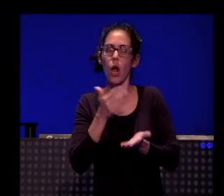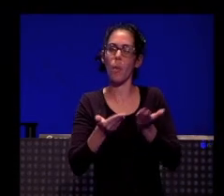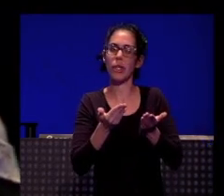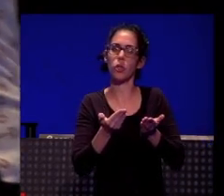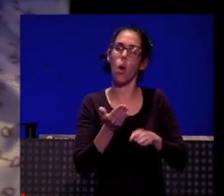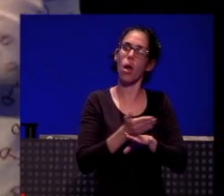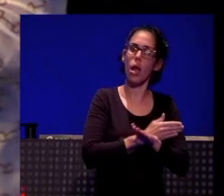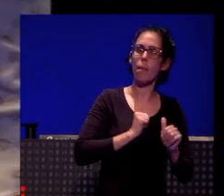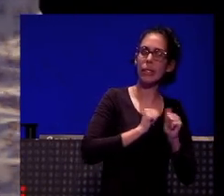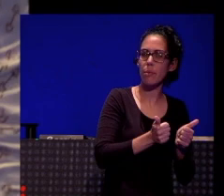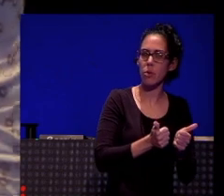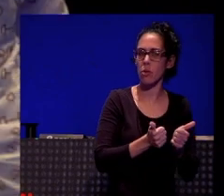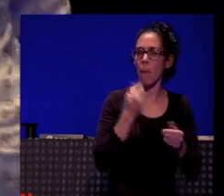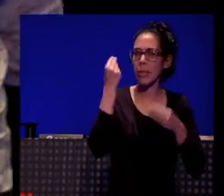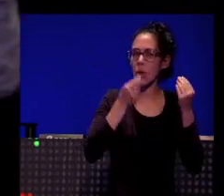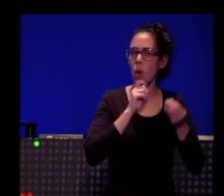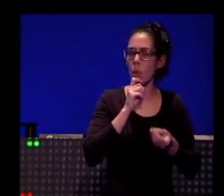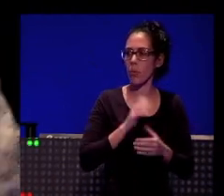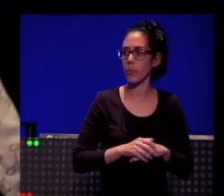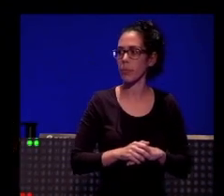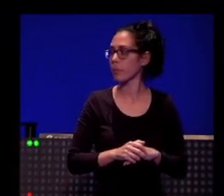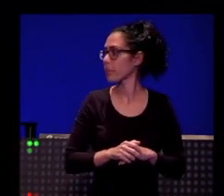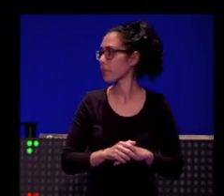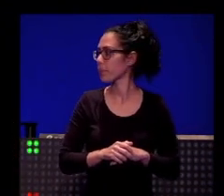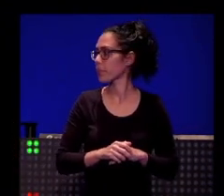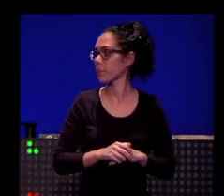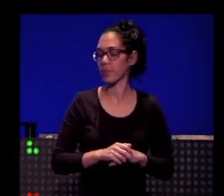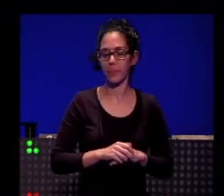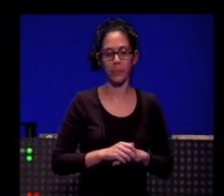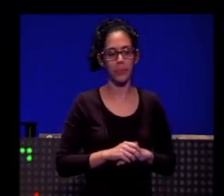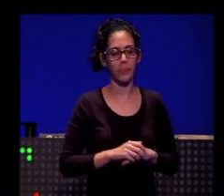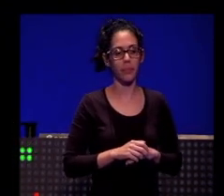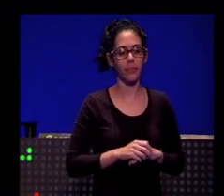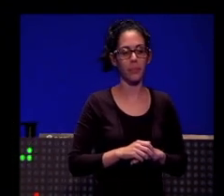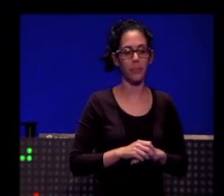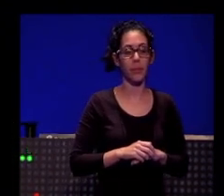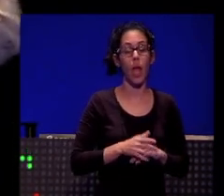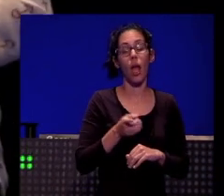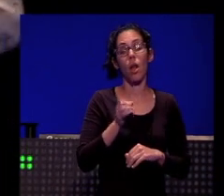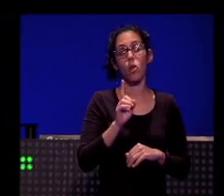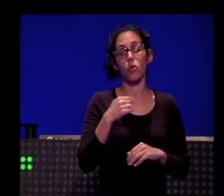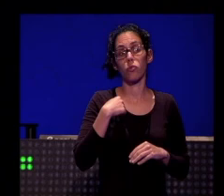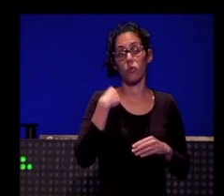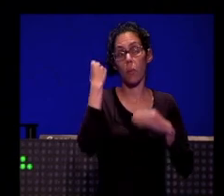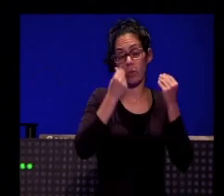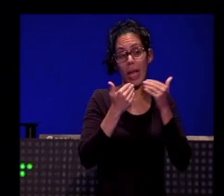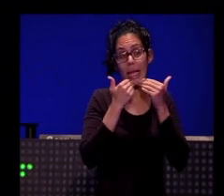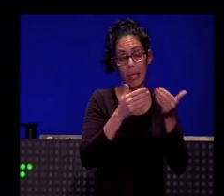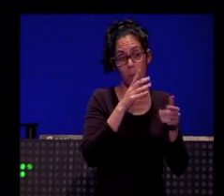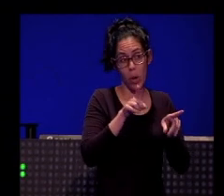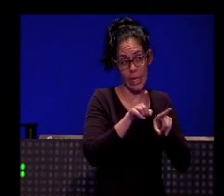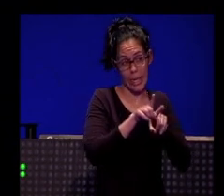bueno hasta luego Mari Carmen no no hombre gracias por la crítica